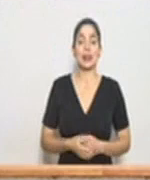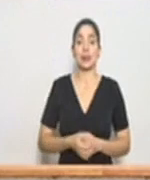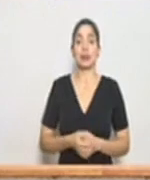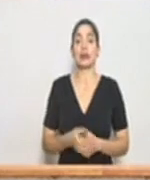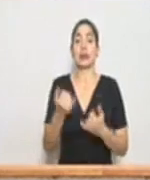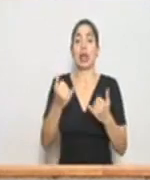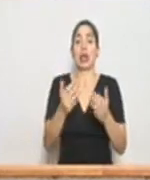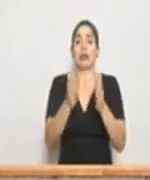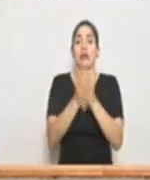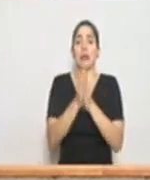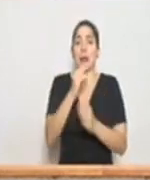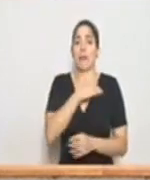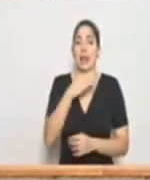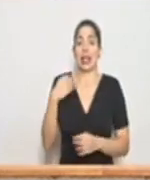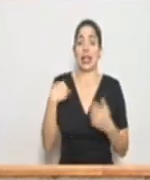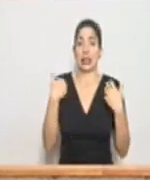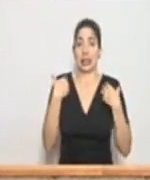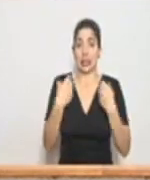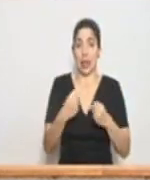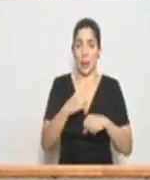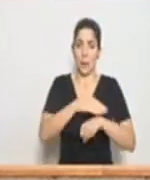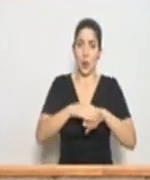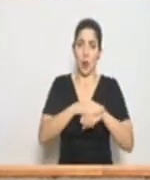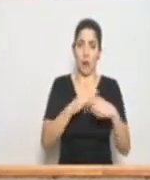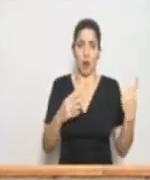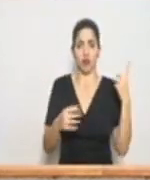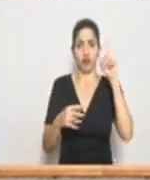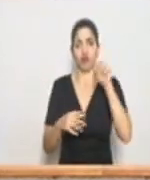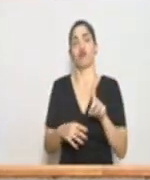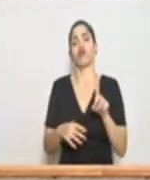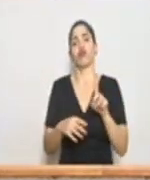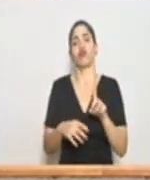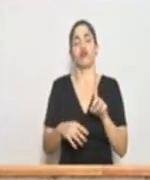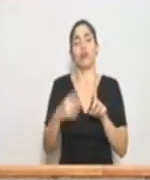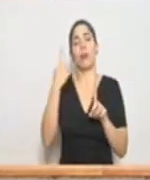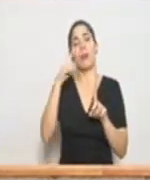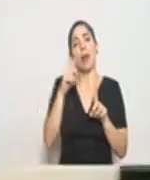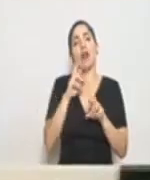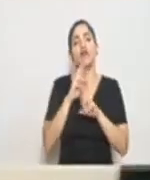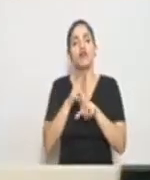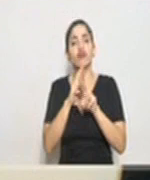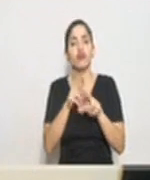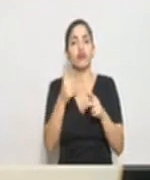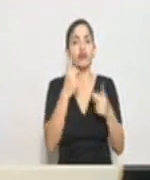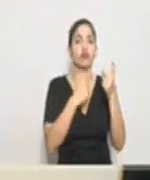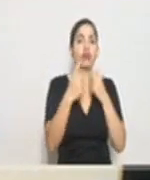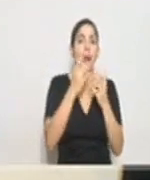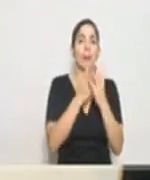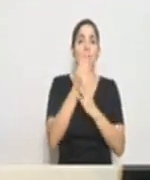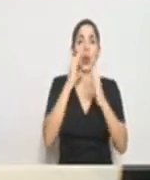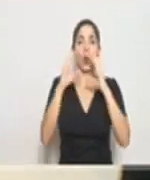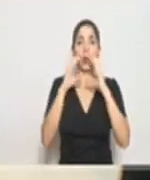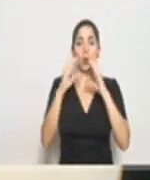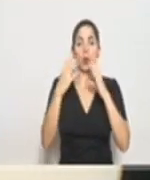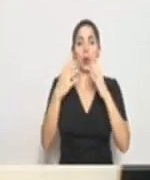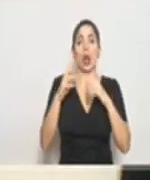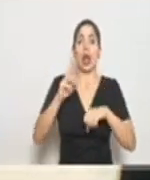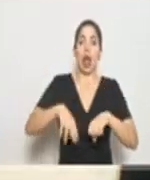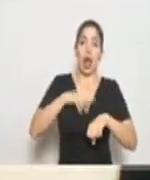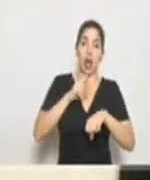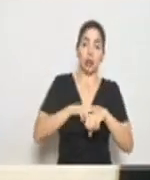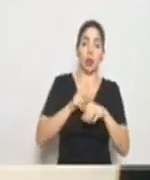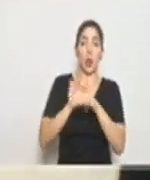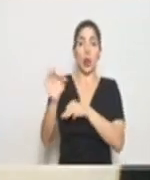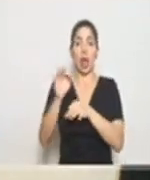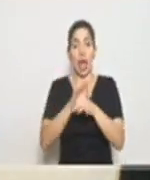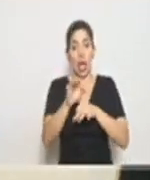Le solicito al señor ministro de Salud que por favor nos acompañe aquí al podio para atender las consultas que los medios de comunicación, tanto nacionales,